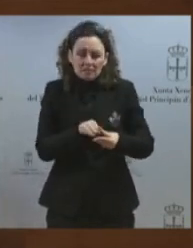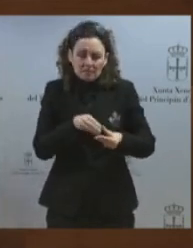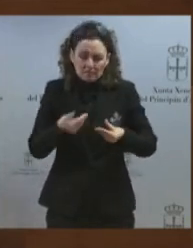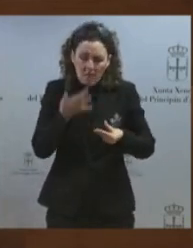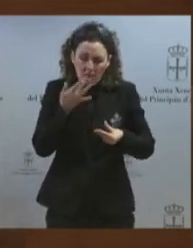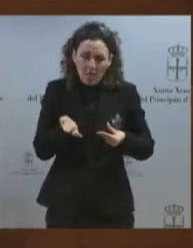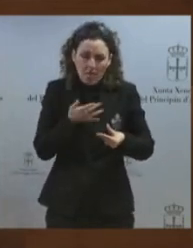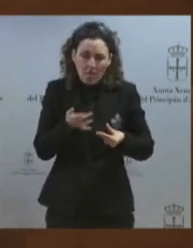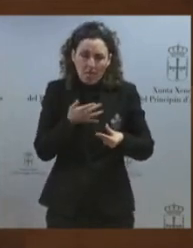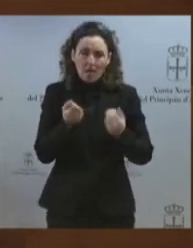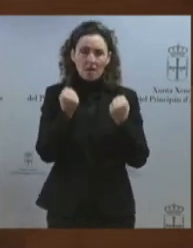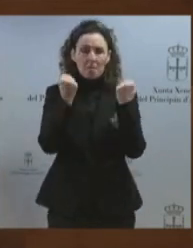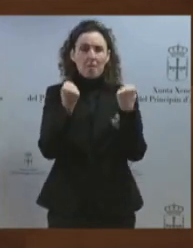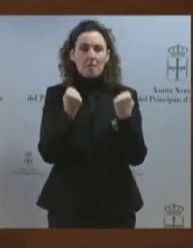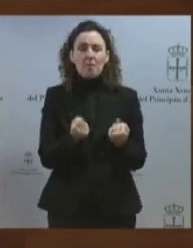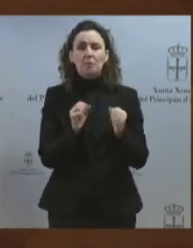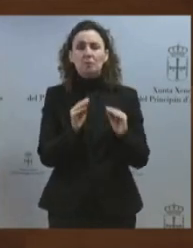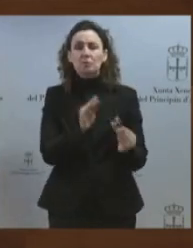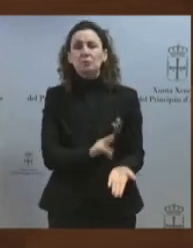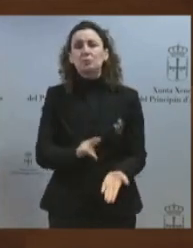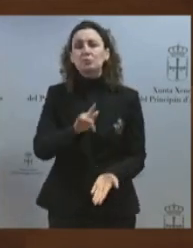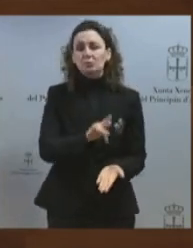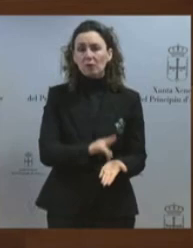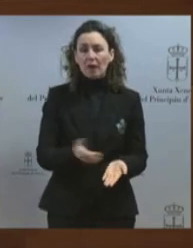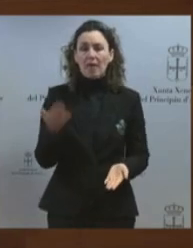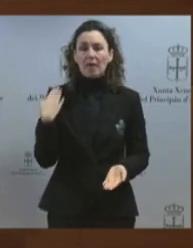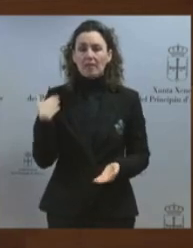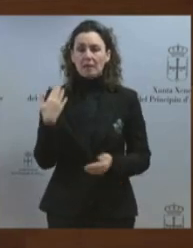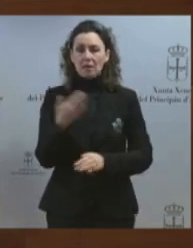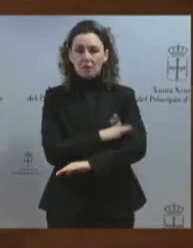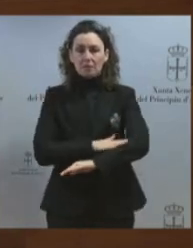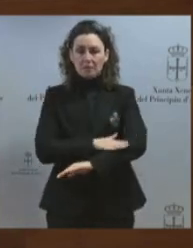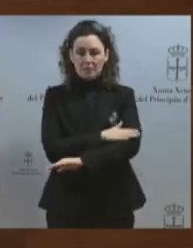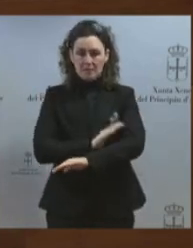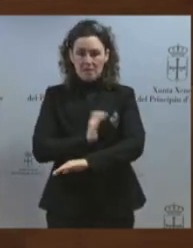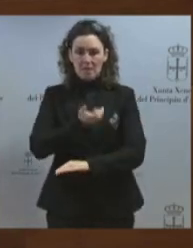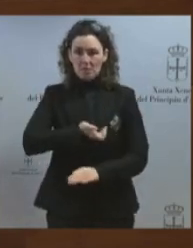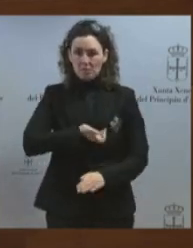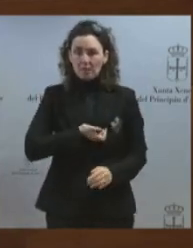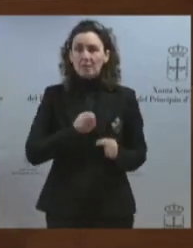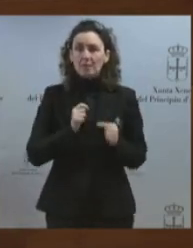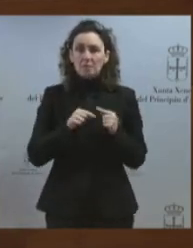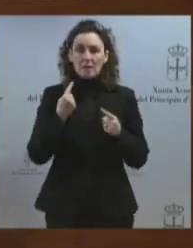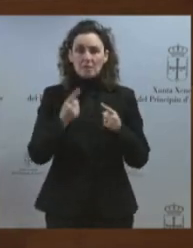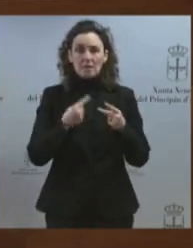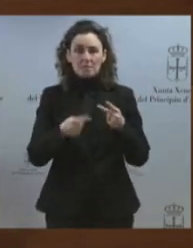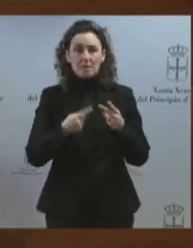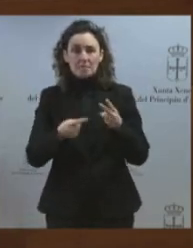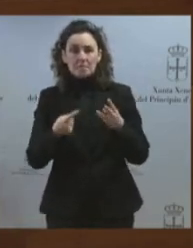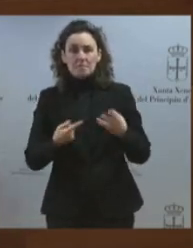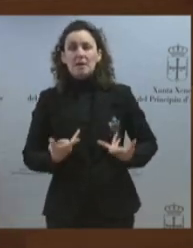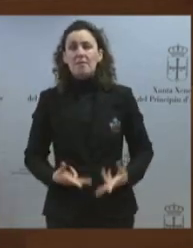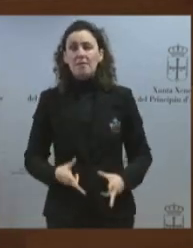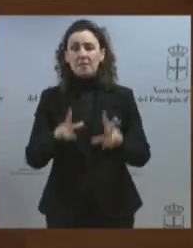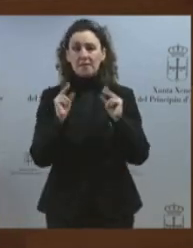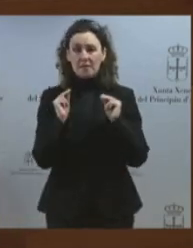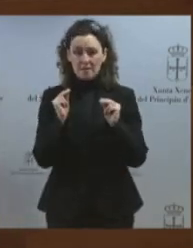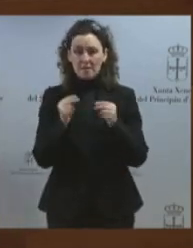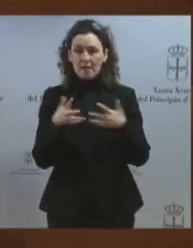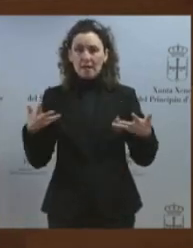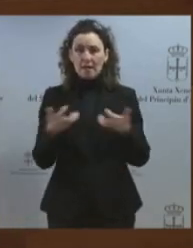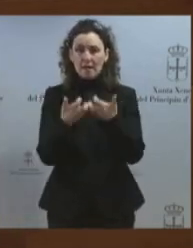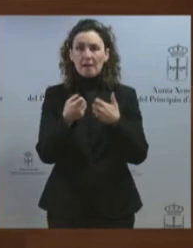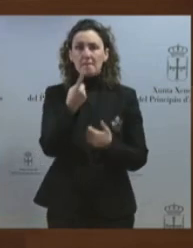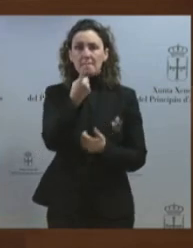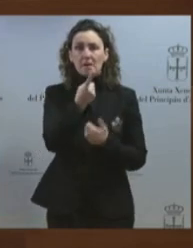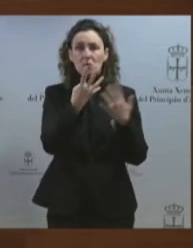gubernativas locales de los años siguientes a la finalización de la guerra en 1939. En